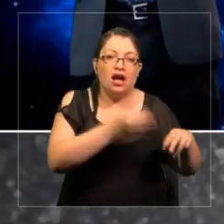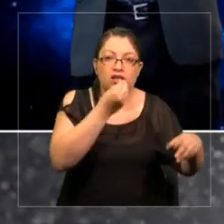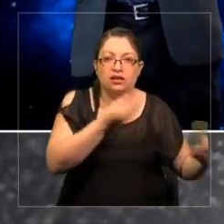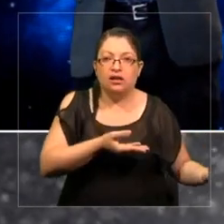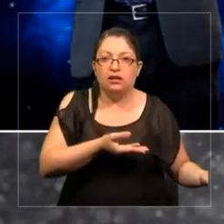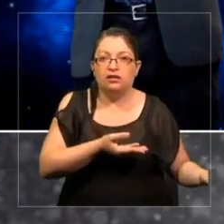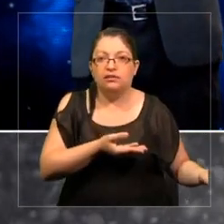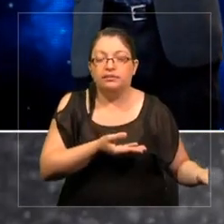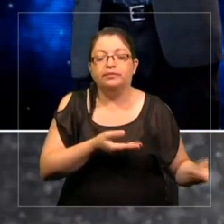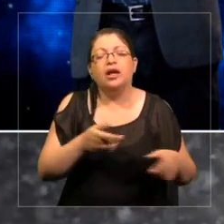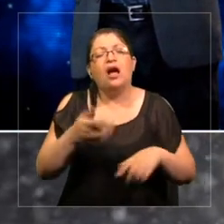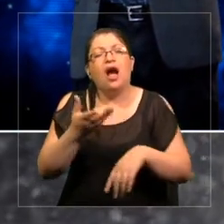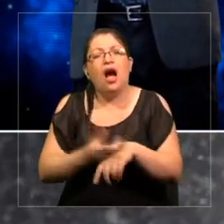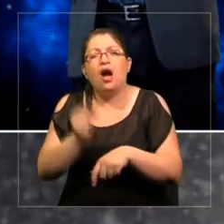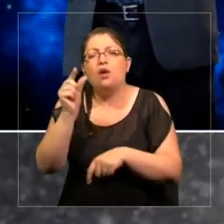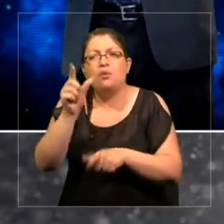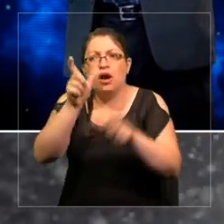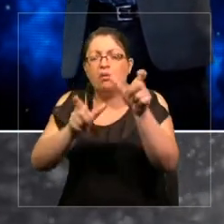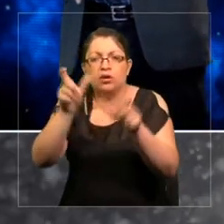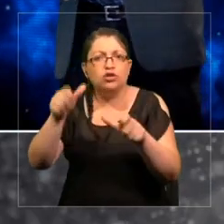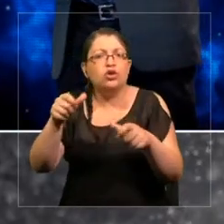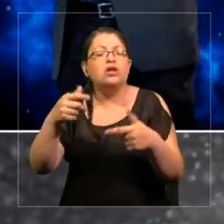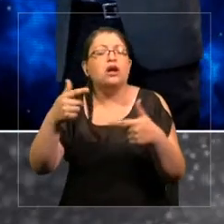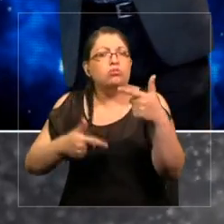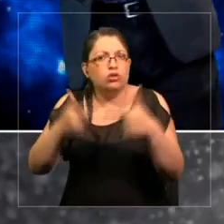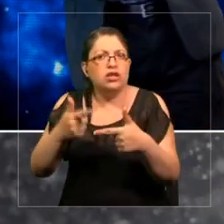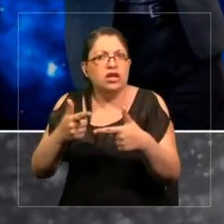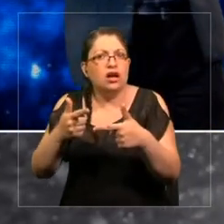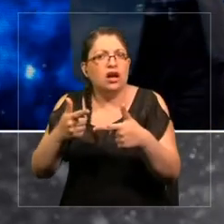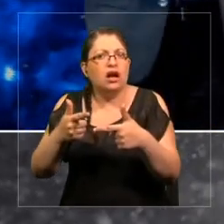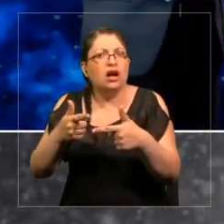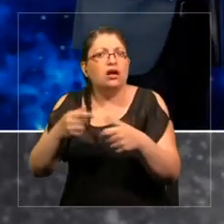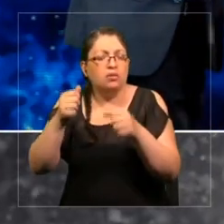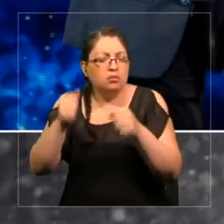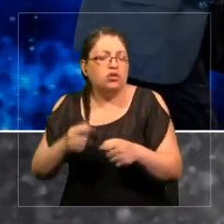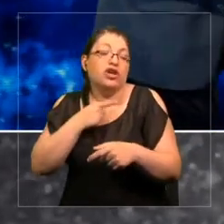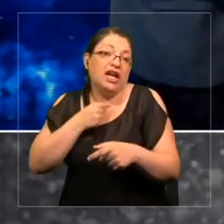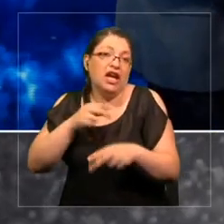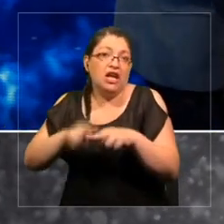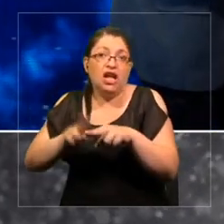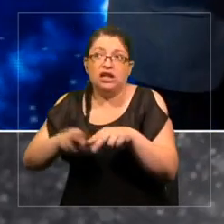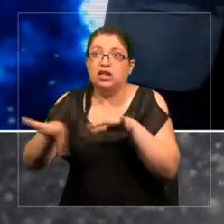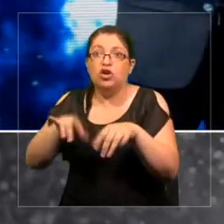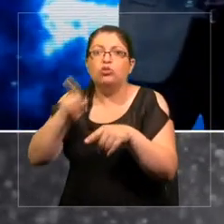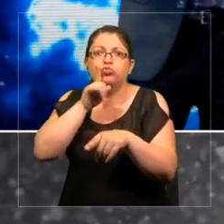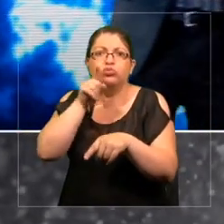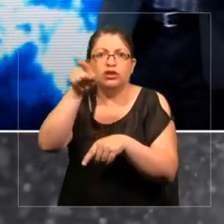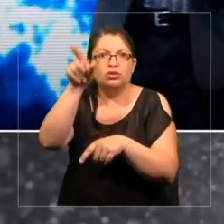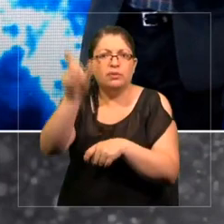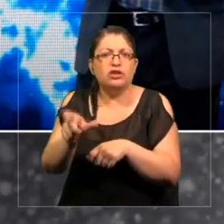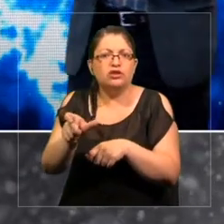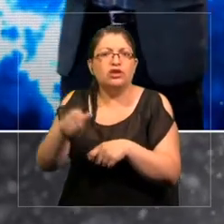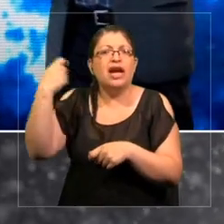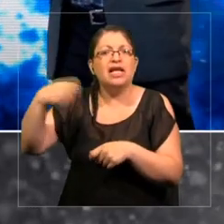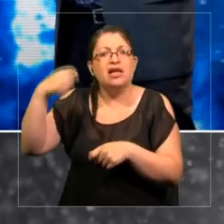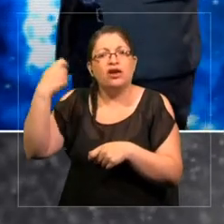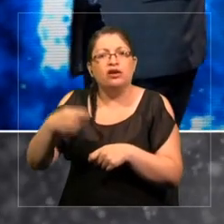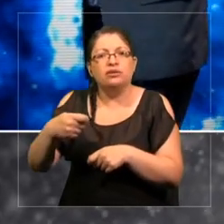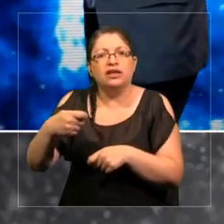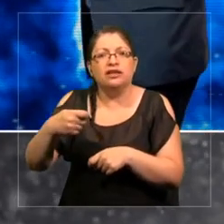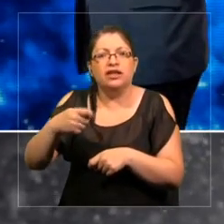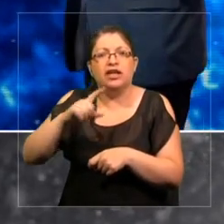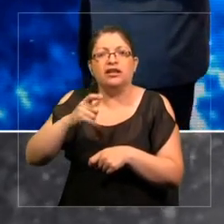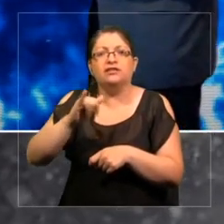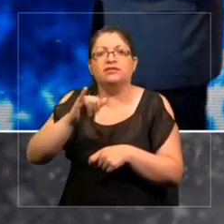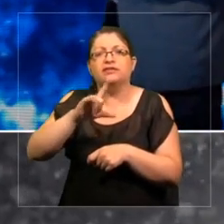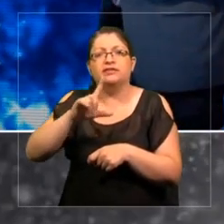Hay muy pocos políticos que están dispuestos a hacer esto. Ustedes tienen uno acá, que es el senador Girardi, que es un